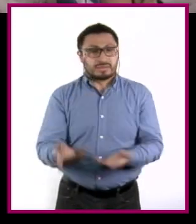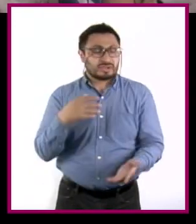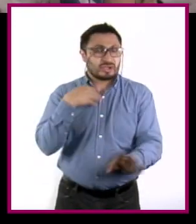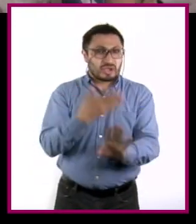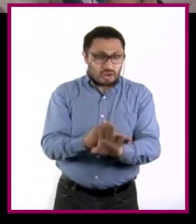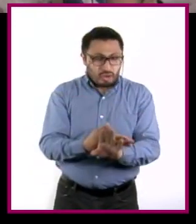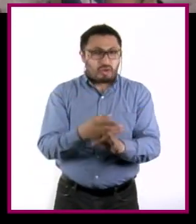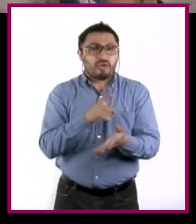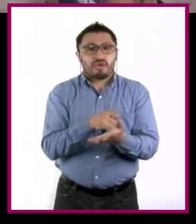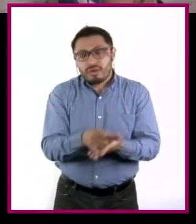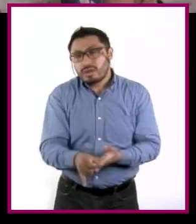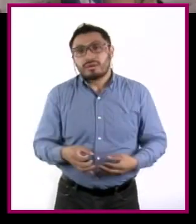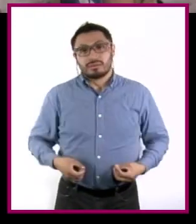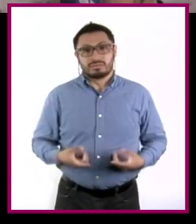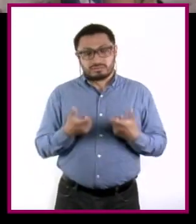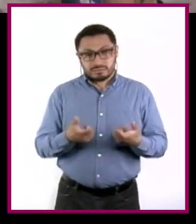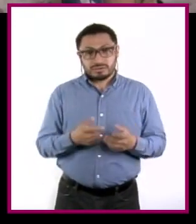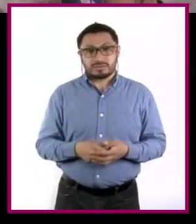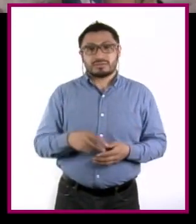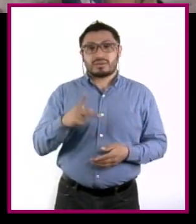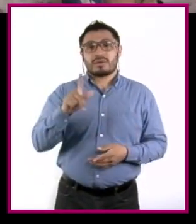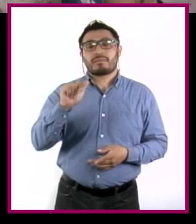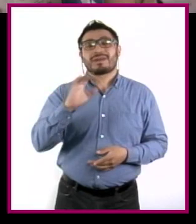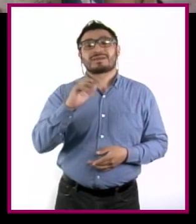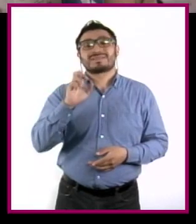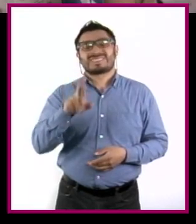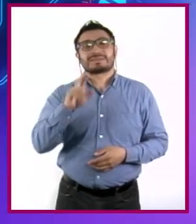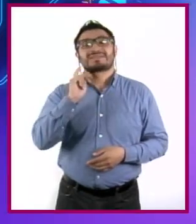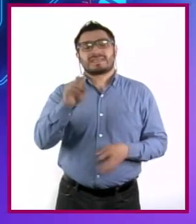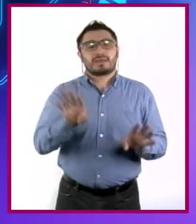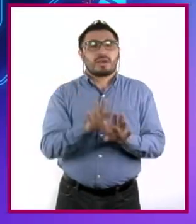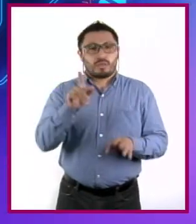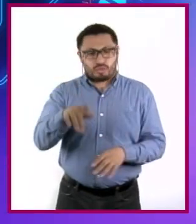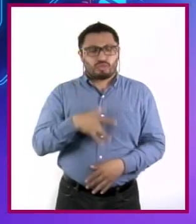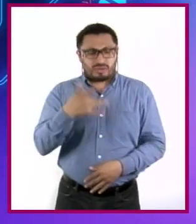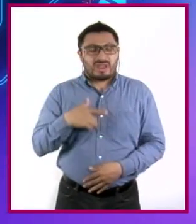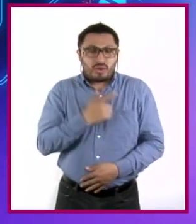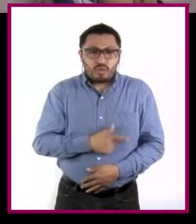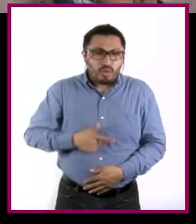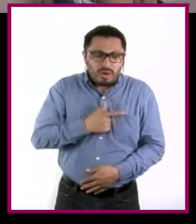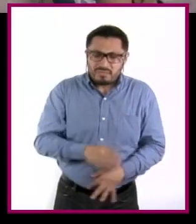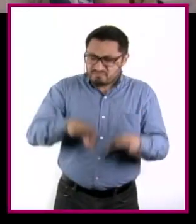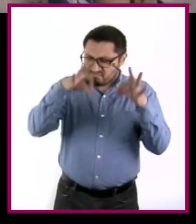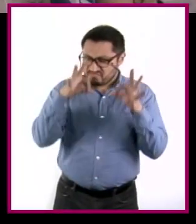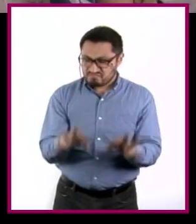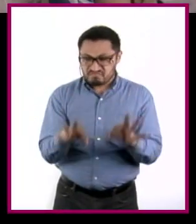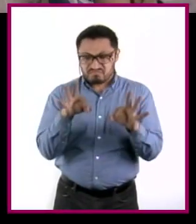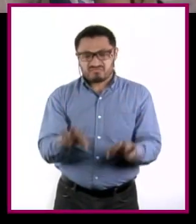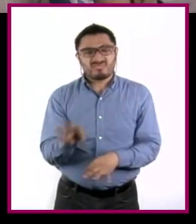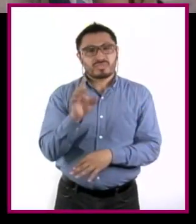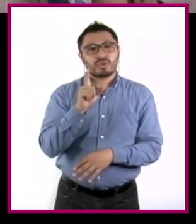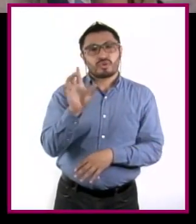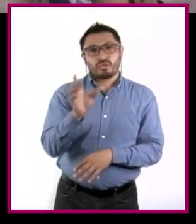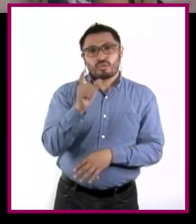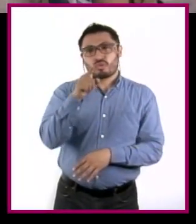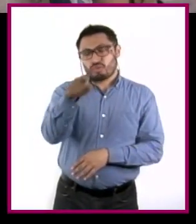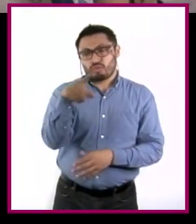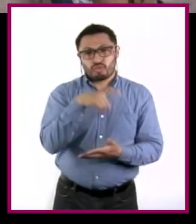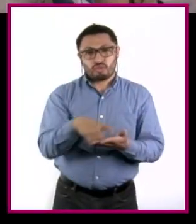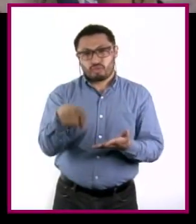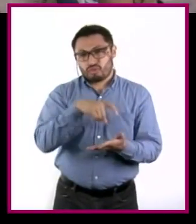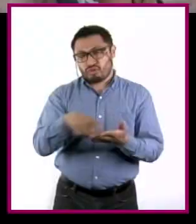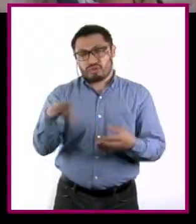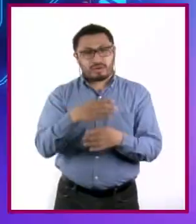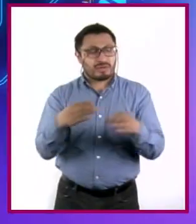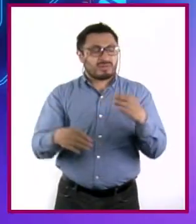decisiones financieras? Placer. Se refiere a la sensación de goce o satisfacción que se experimenta al hacer o percibir